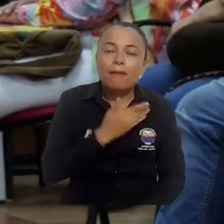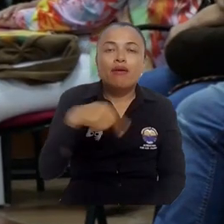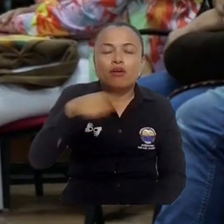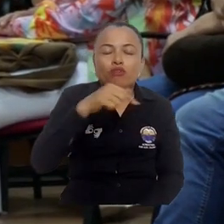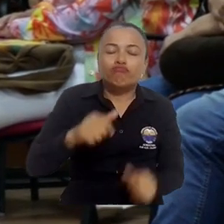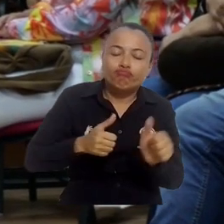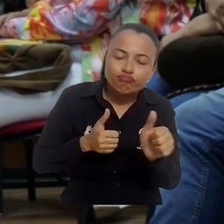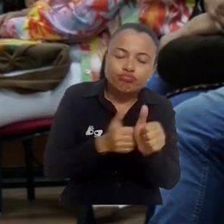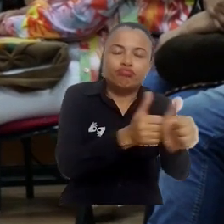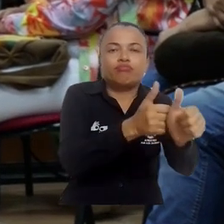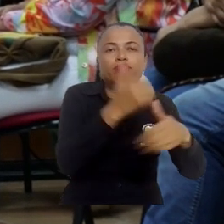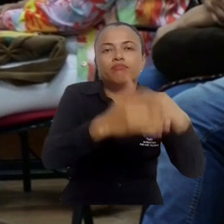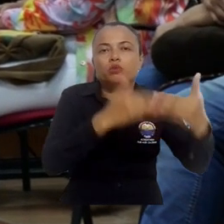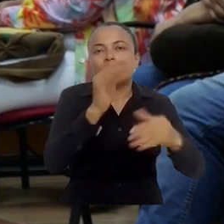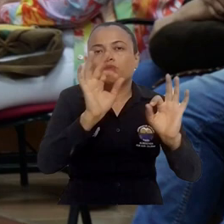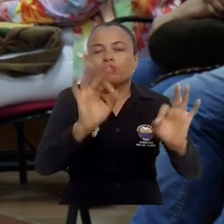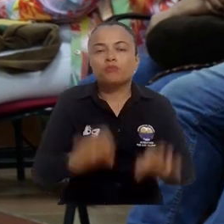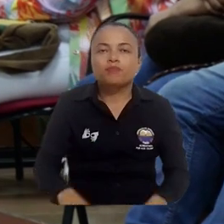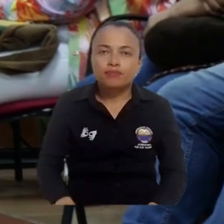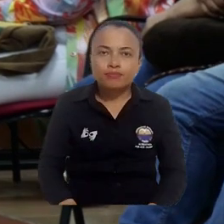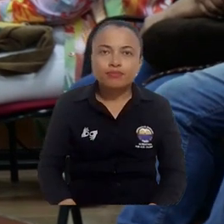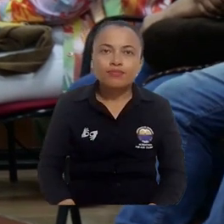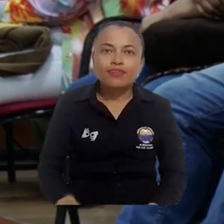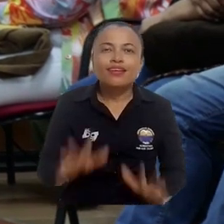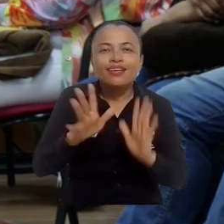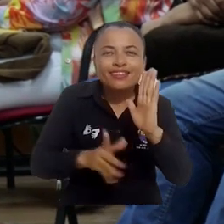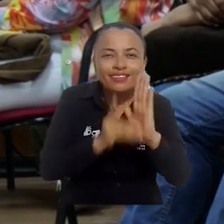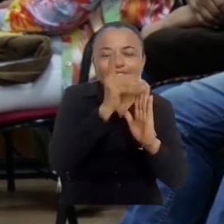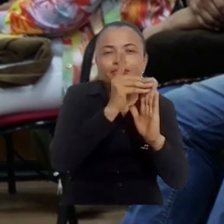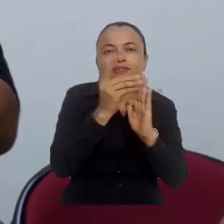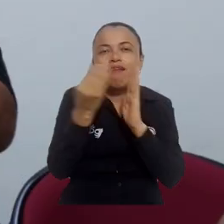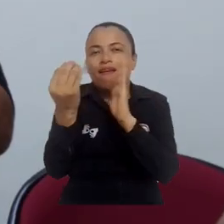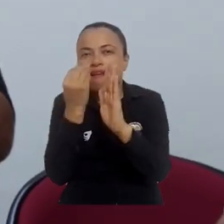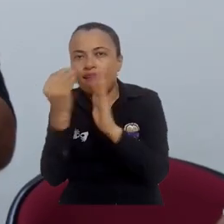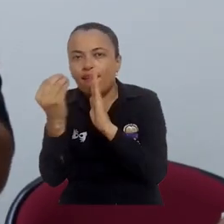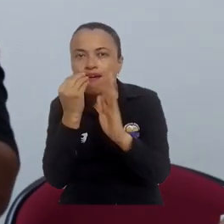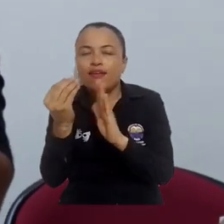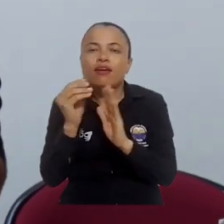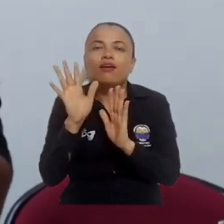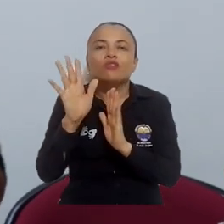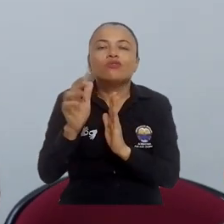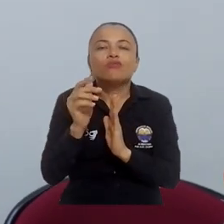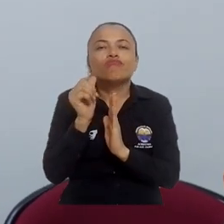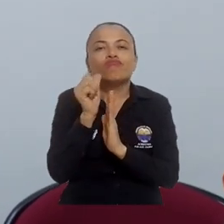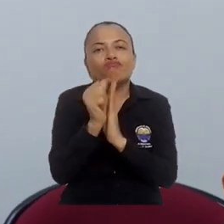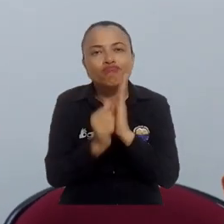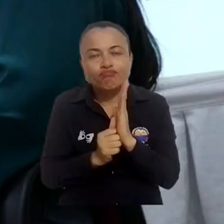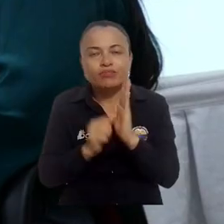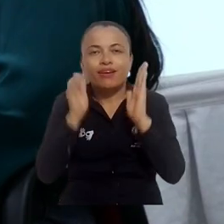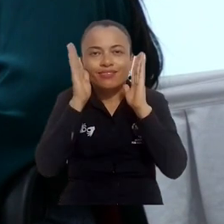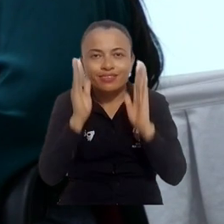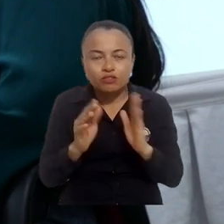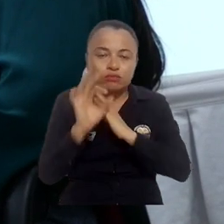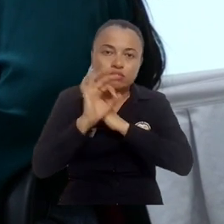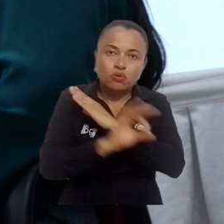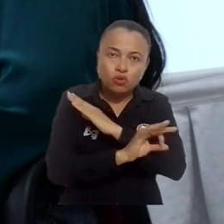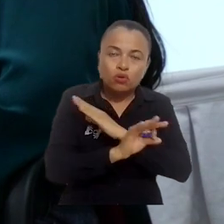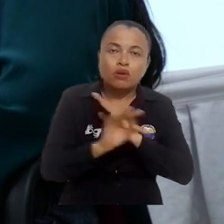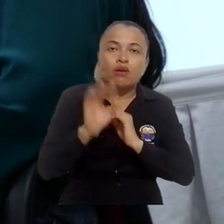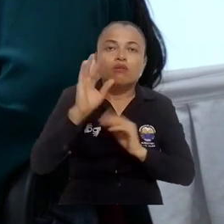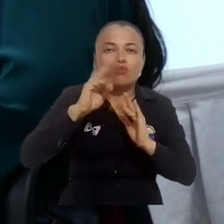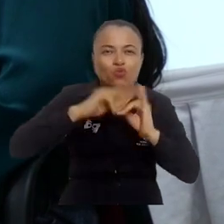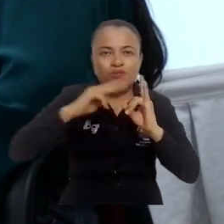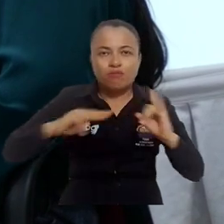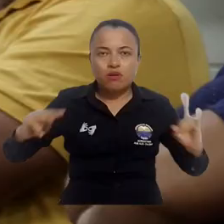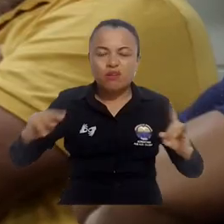en acompañantes permanentes del proceso. Desde las direcciones de desarrollo estudiantil, bienestar universitario y el programa de atención psicológica